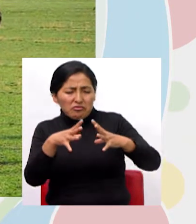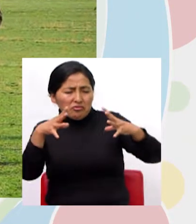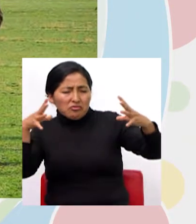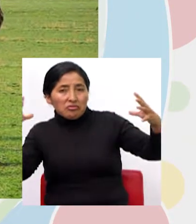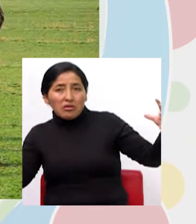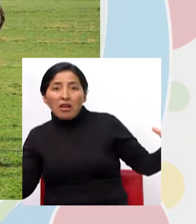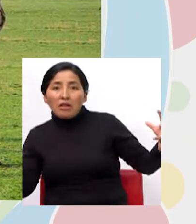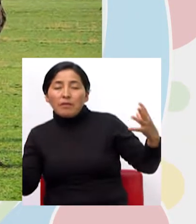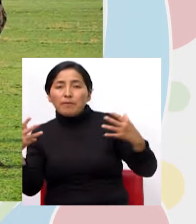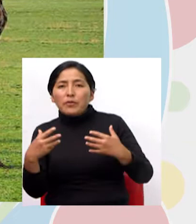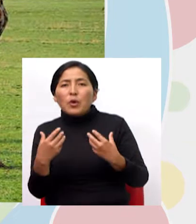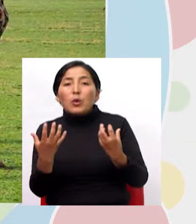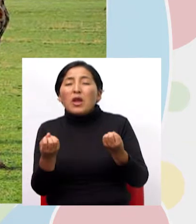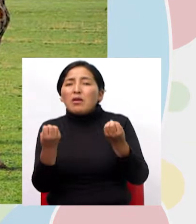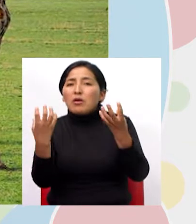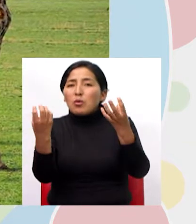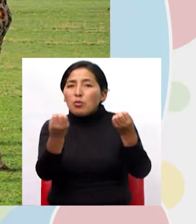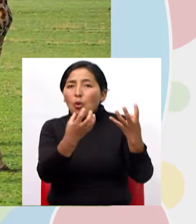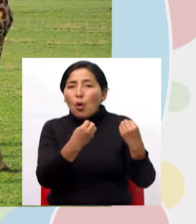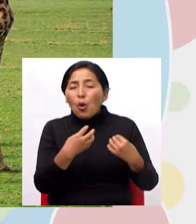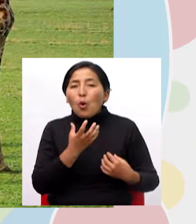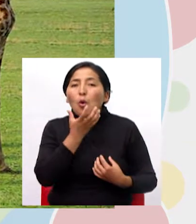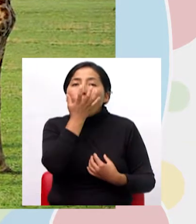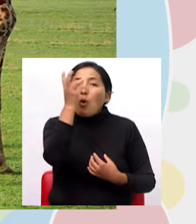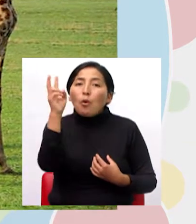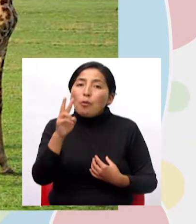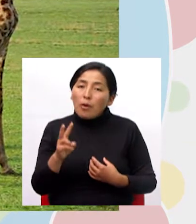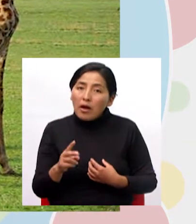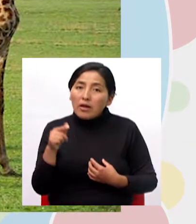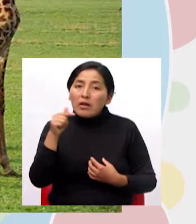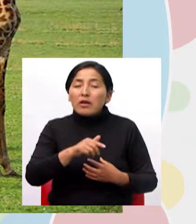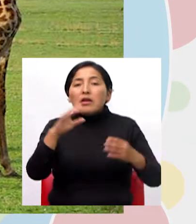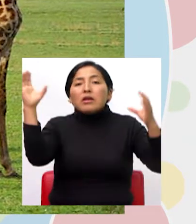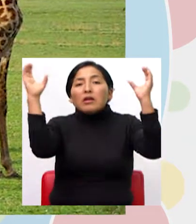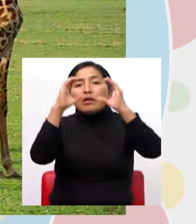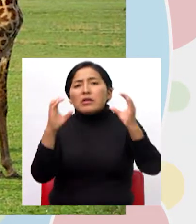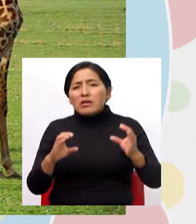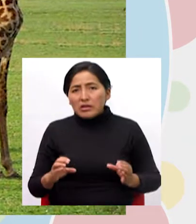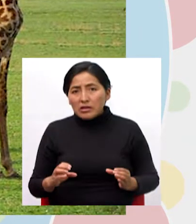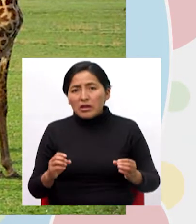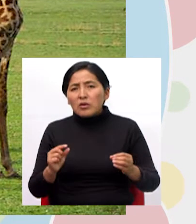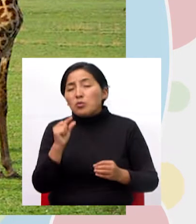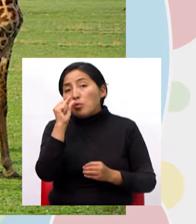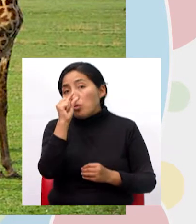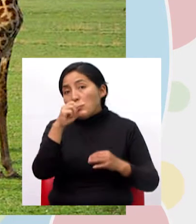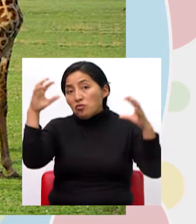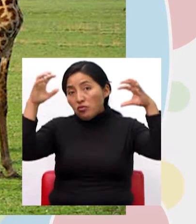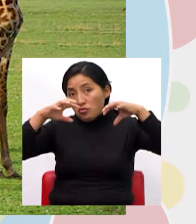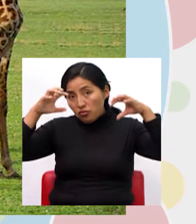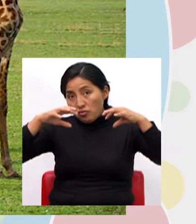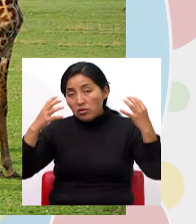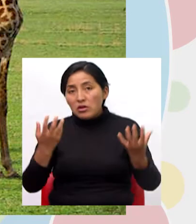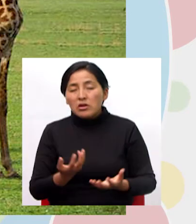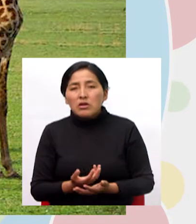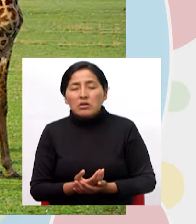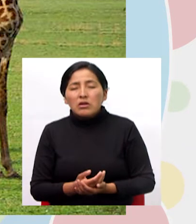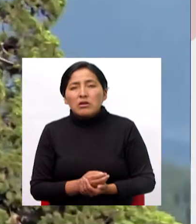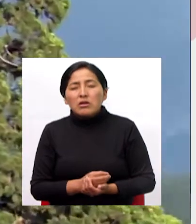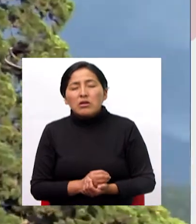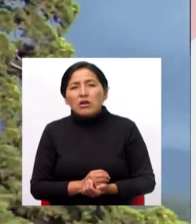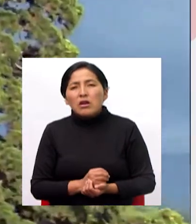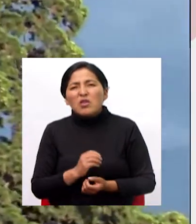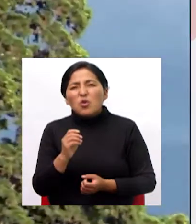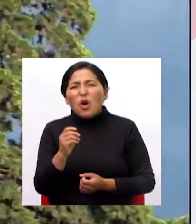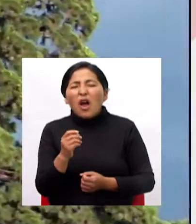abunda bastante pasto y el clima también es diferente, hay poca lluvia también observamos la